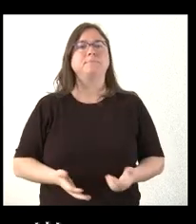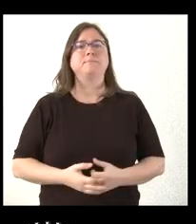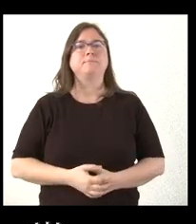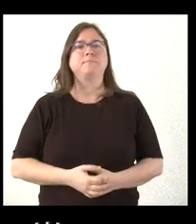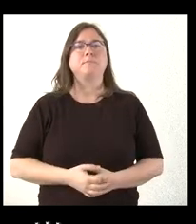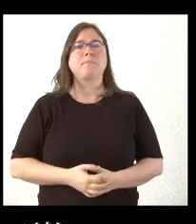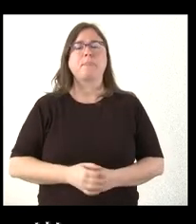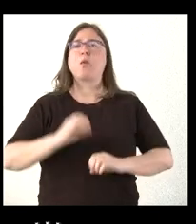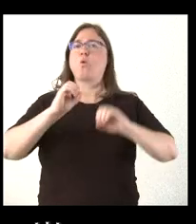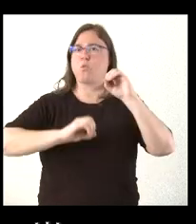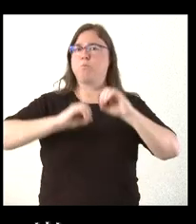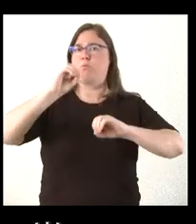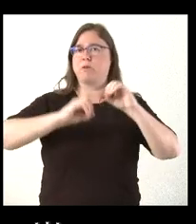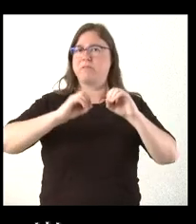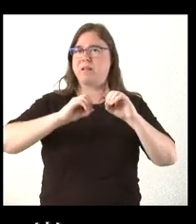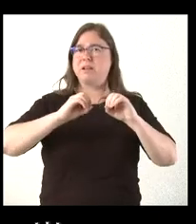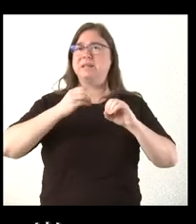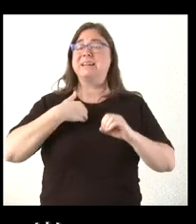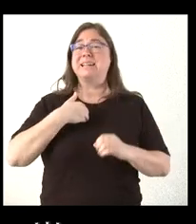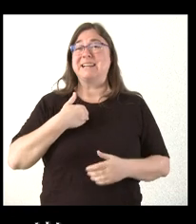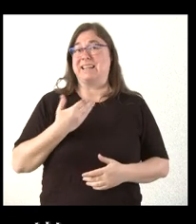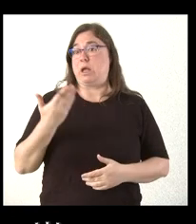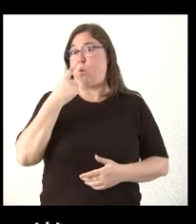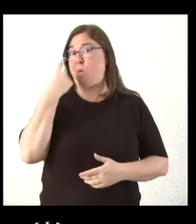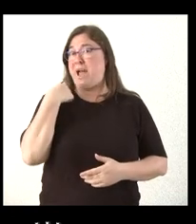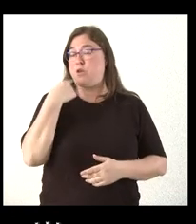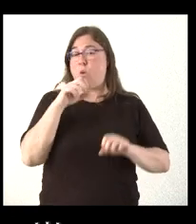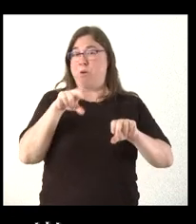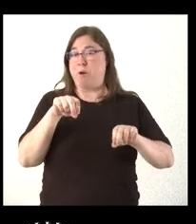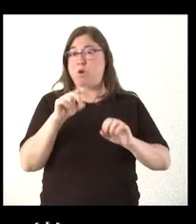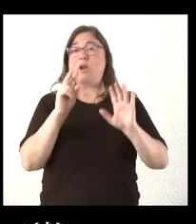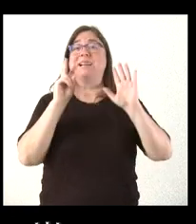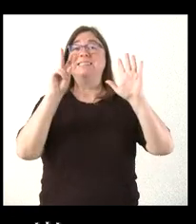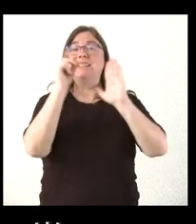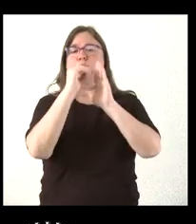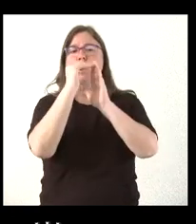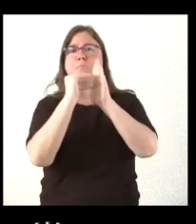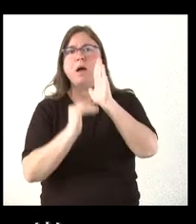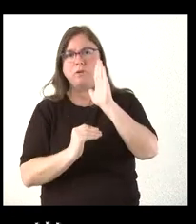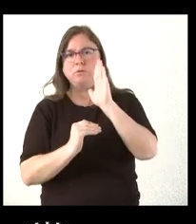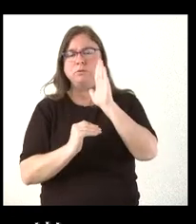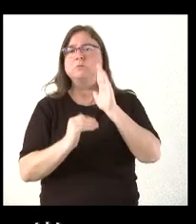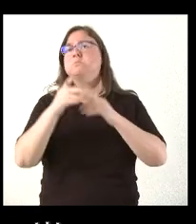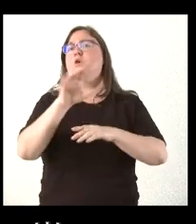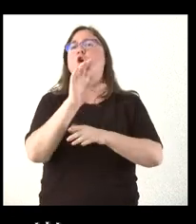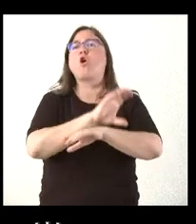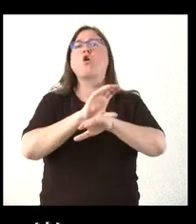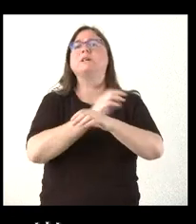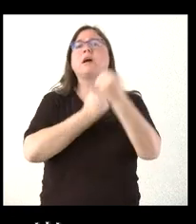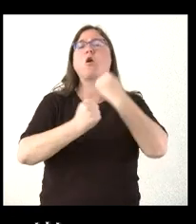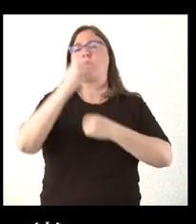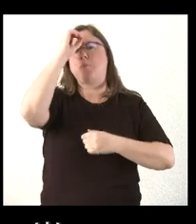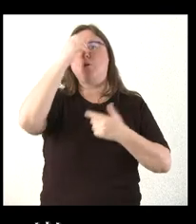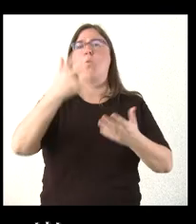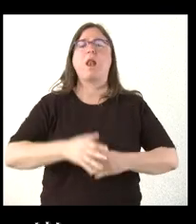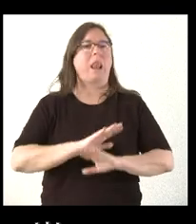Un porcentaje que ha empeorado siete puntos en tan solo un año. No sé qué valoración hace el consejero de Economía de esta situación. Nada más. Gracias.